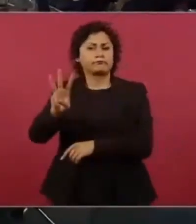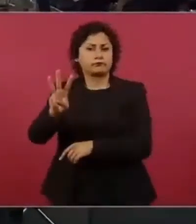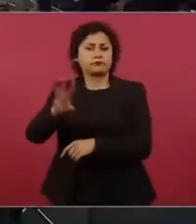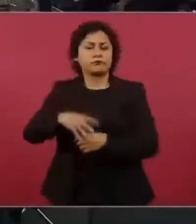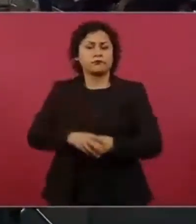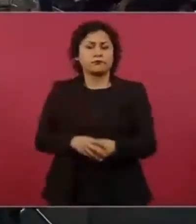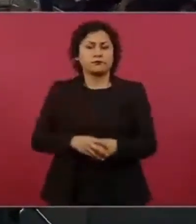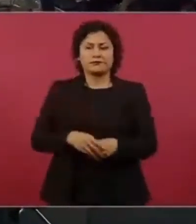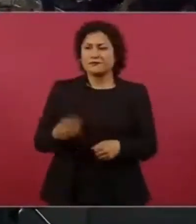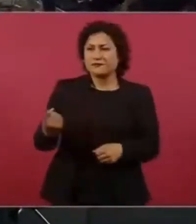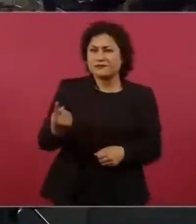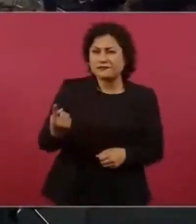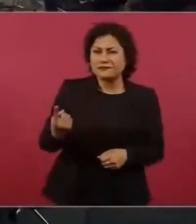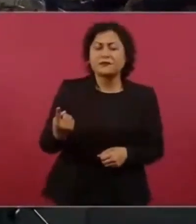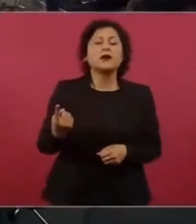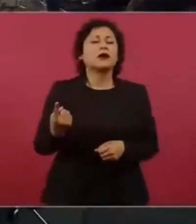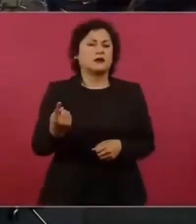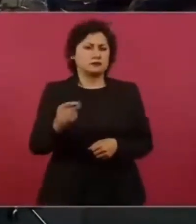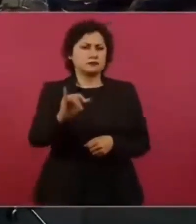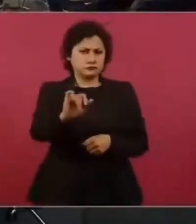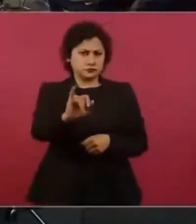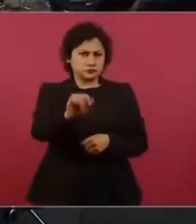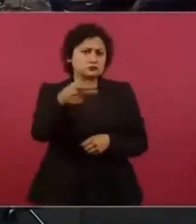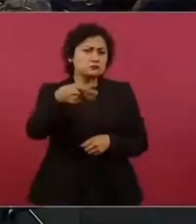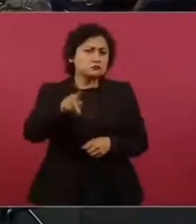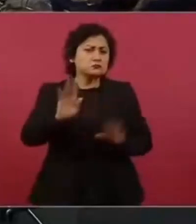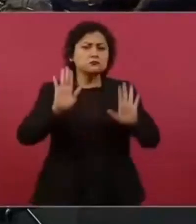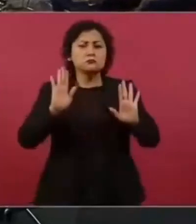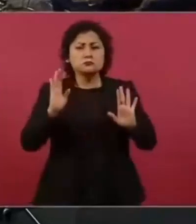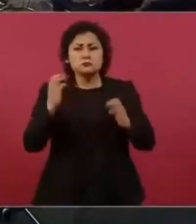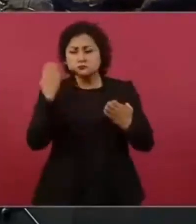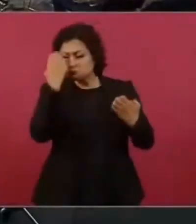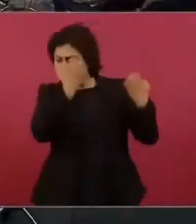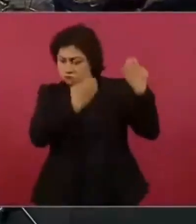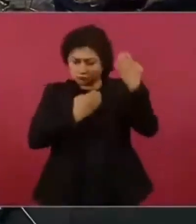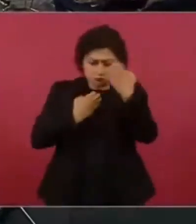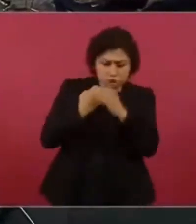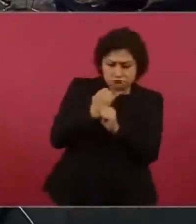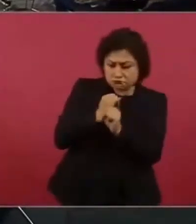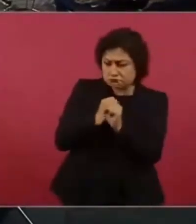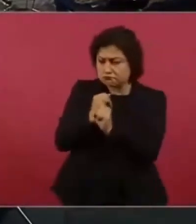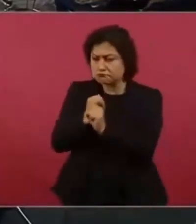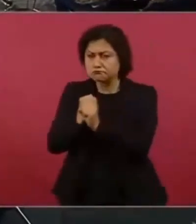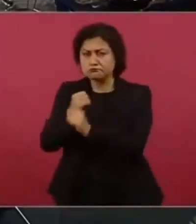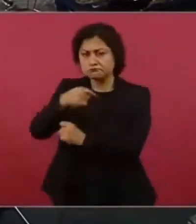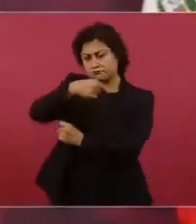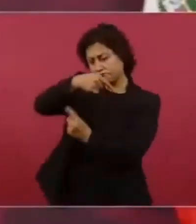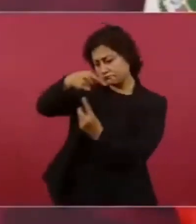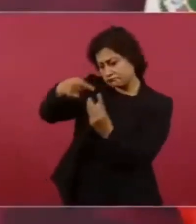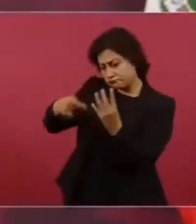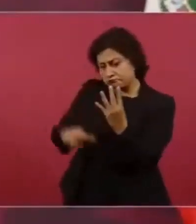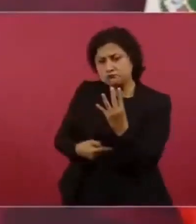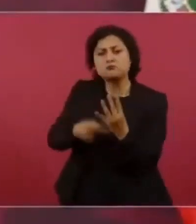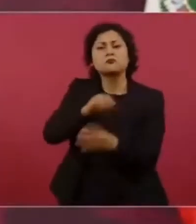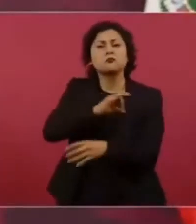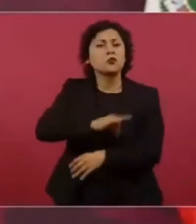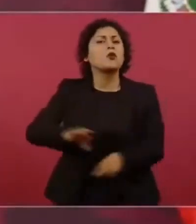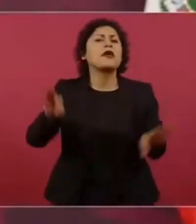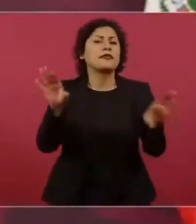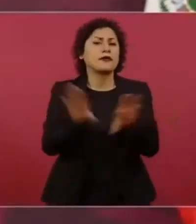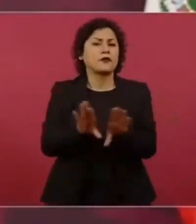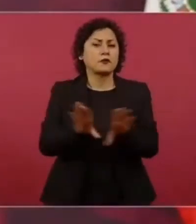Sí, pero explorar todas las posibilidades. Eso es lo mismo,